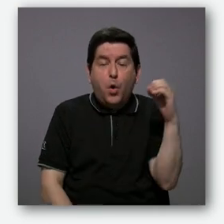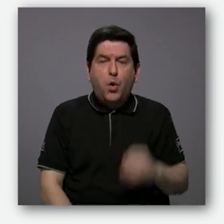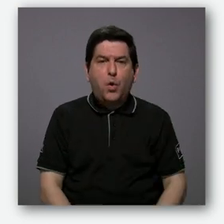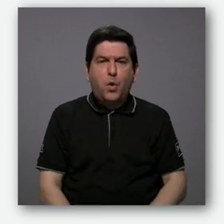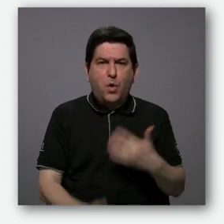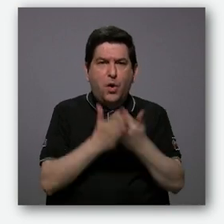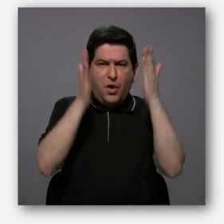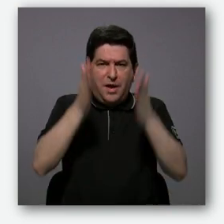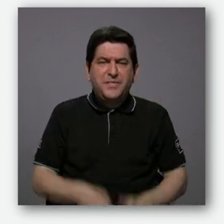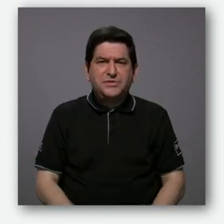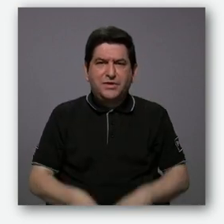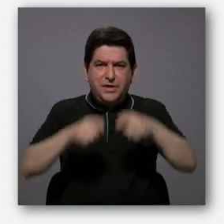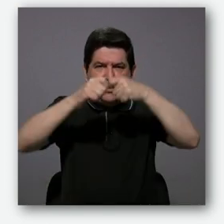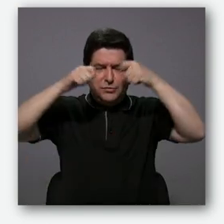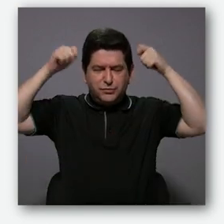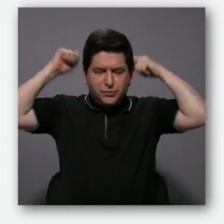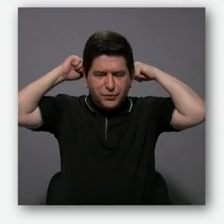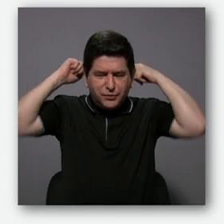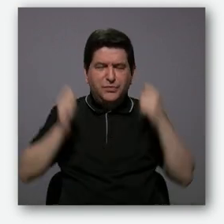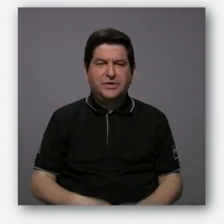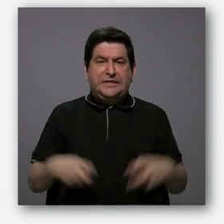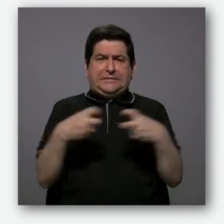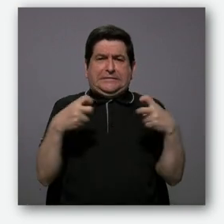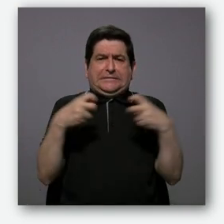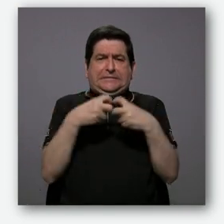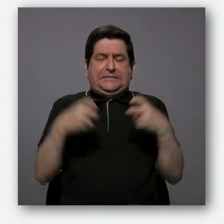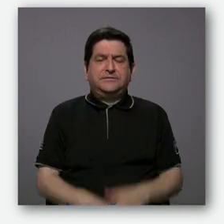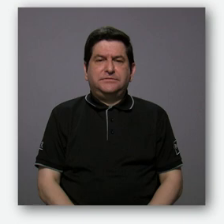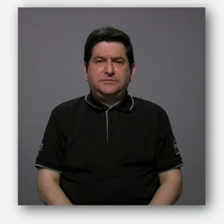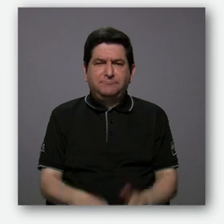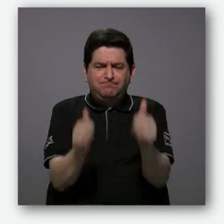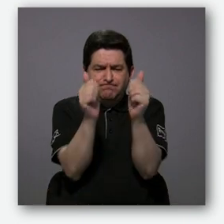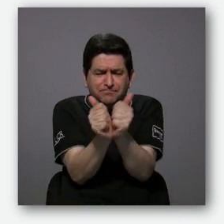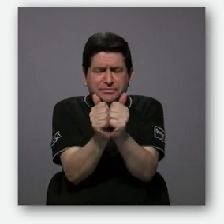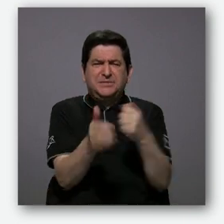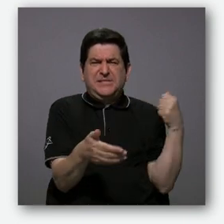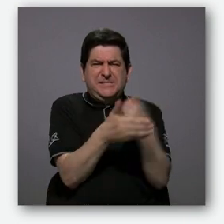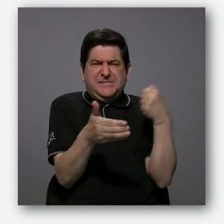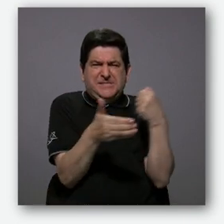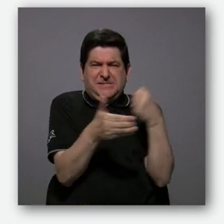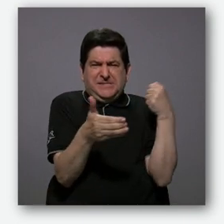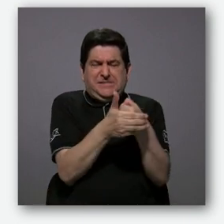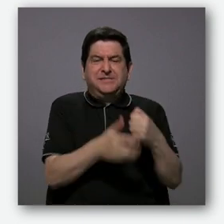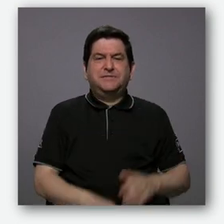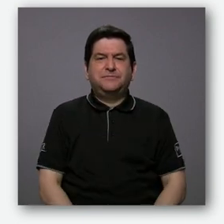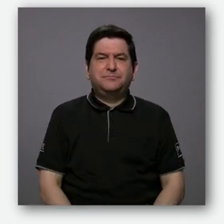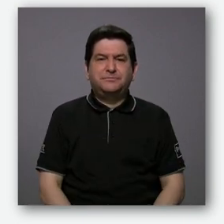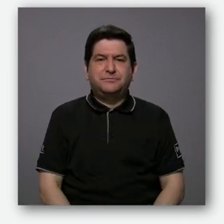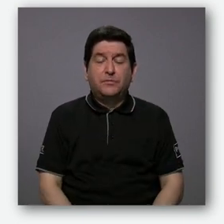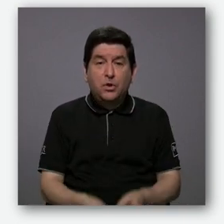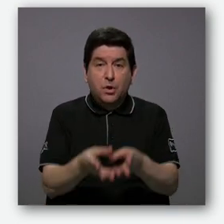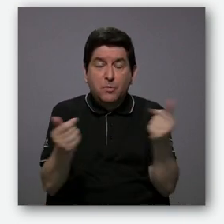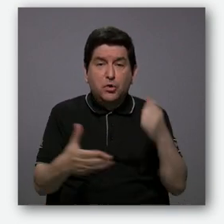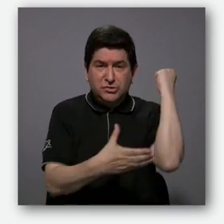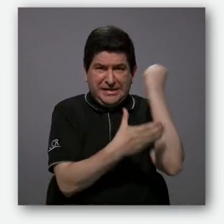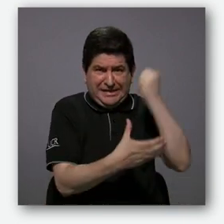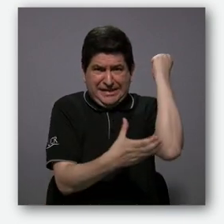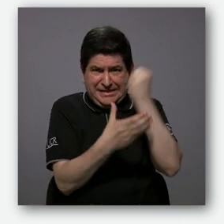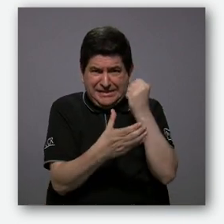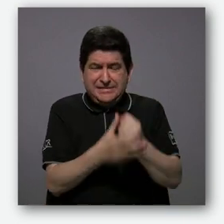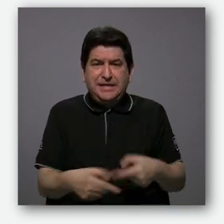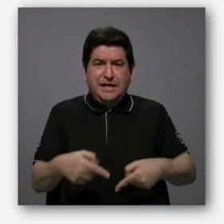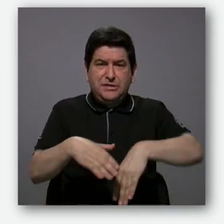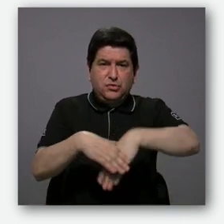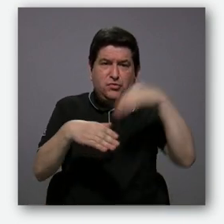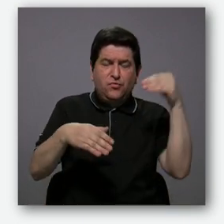los prisioneros les vendaban los ojos, los electrocutaban, maniataban y golpeaban, que se produjeron asesinatos